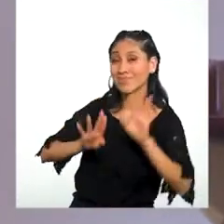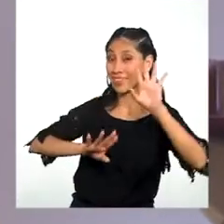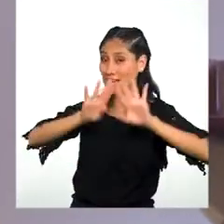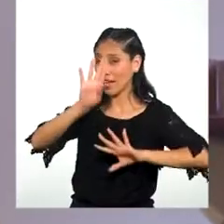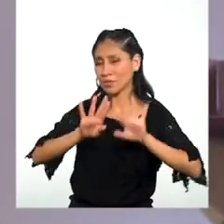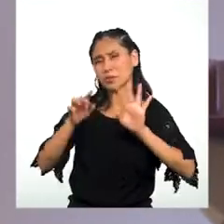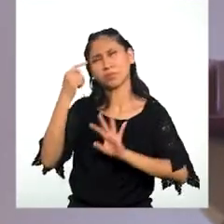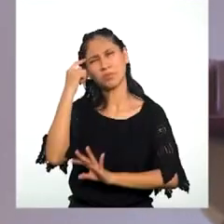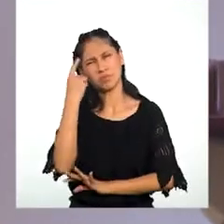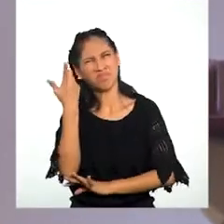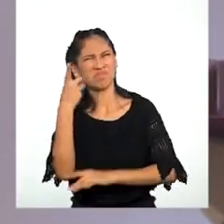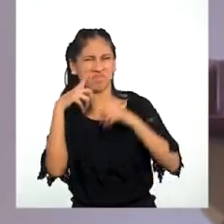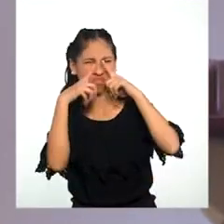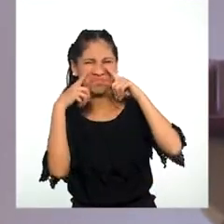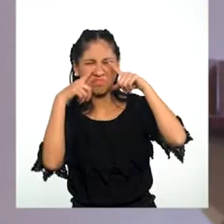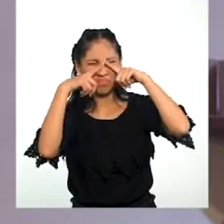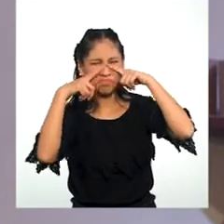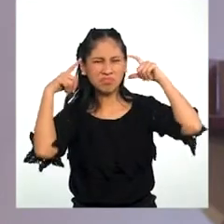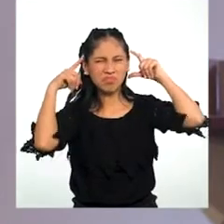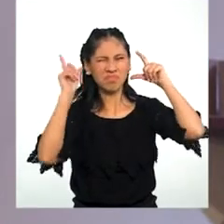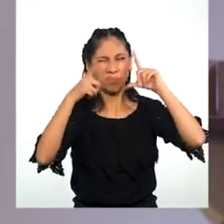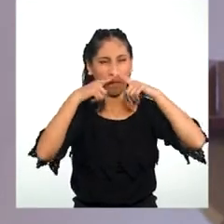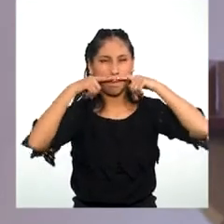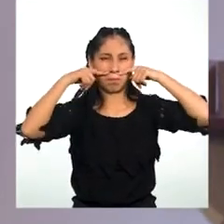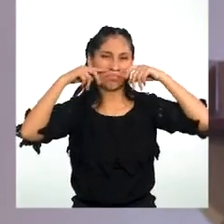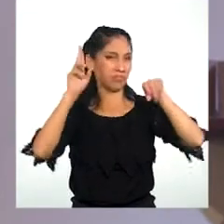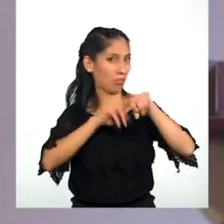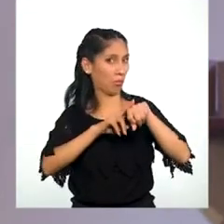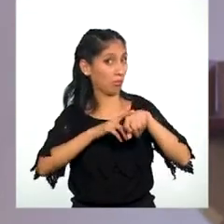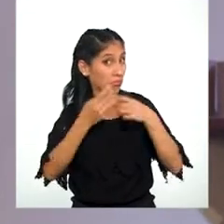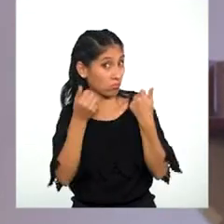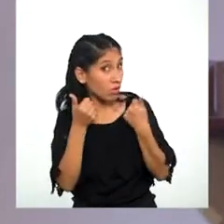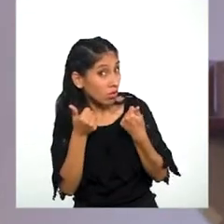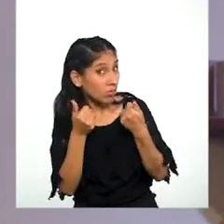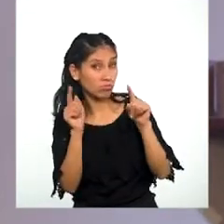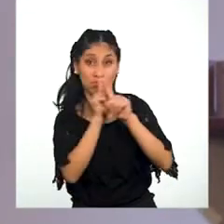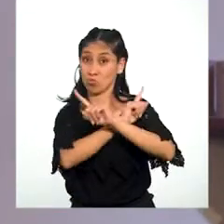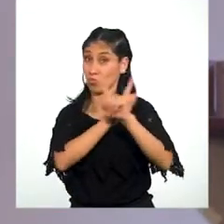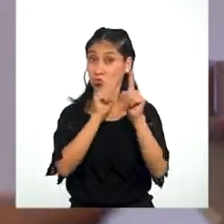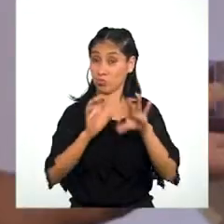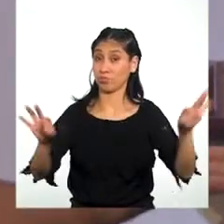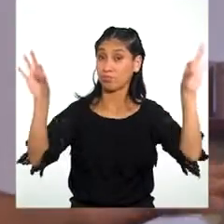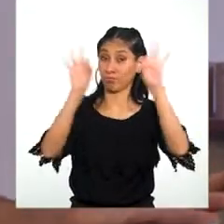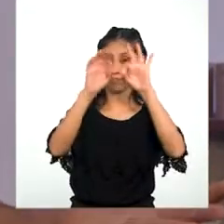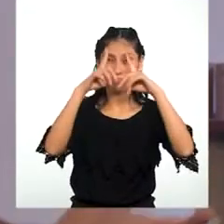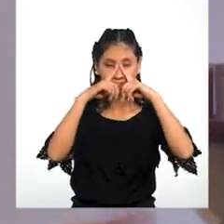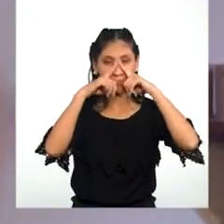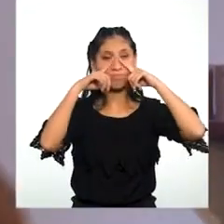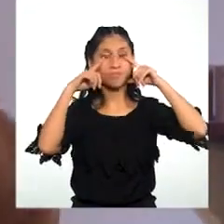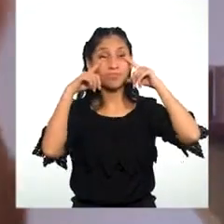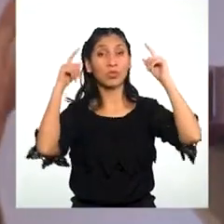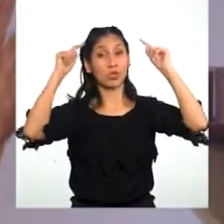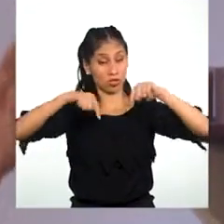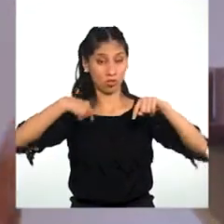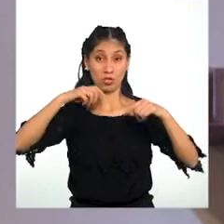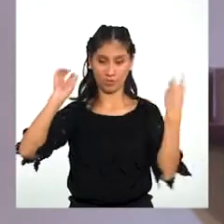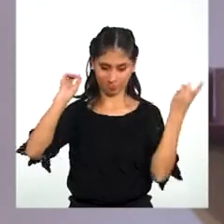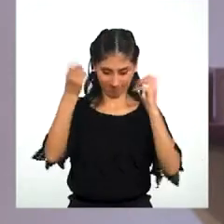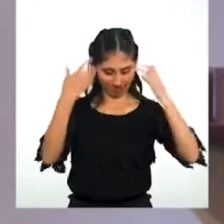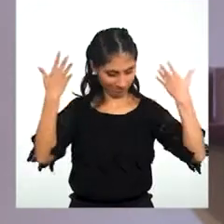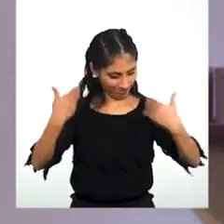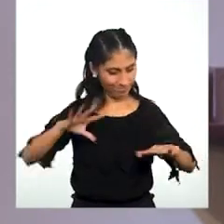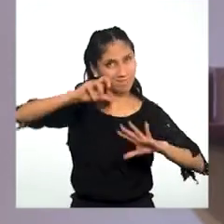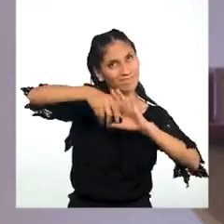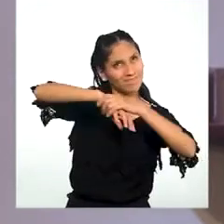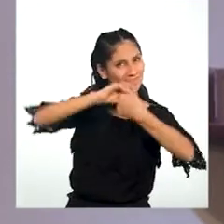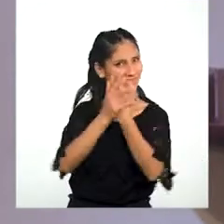Puede parecernos Que no es importante Usarla bien Pero si lo es Por eso Ya me cambié Me desinfecté Y